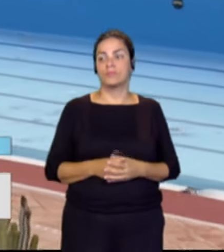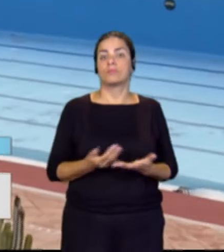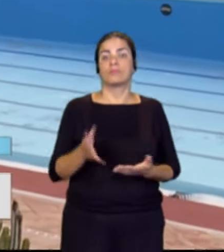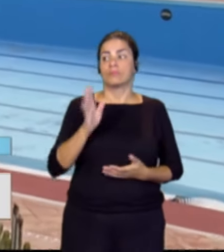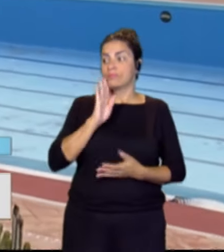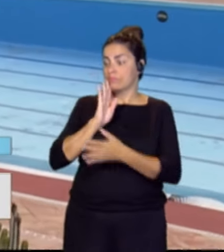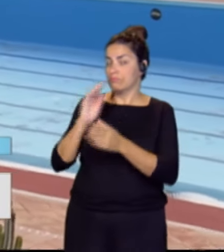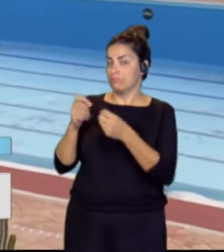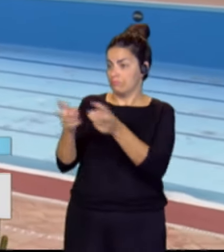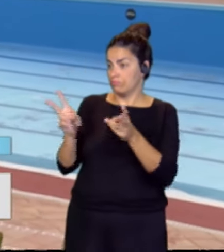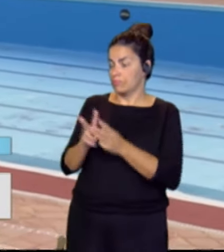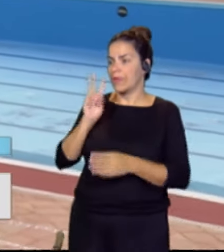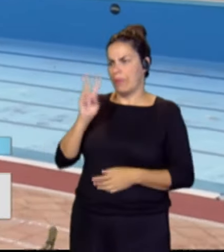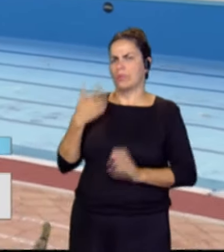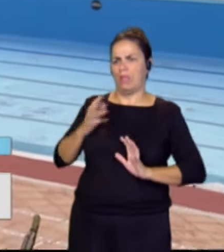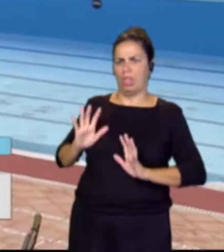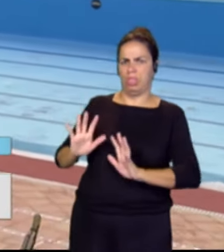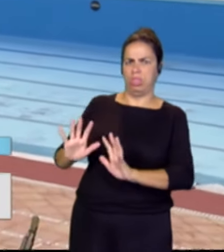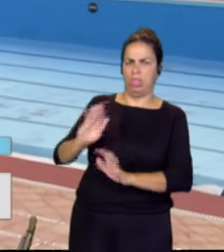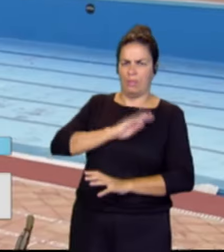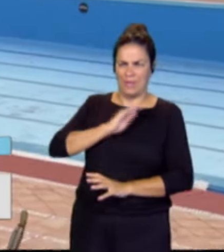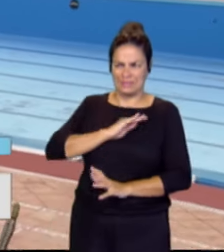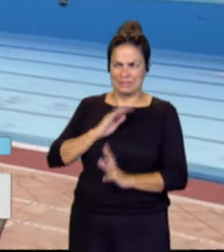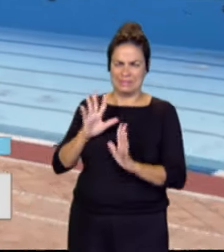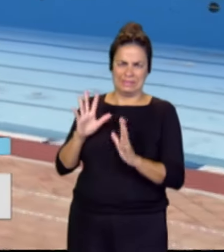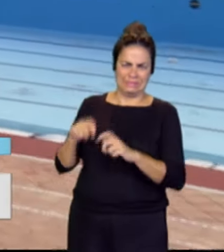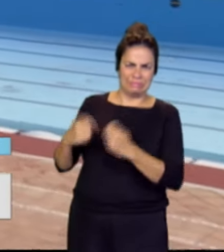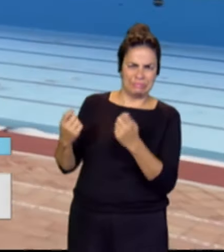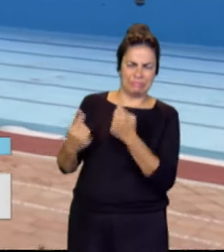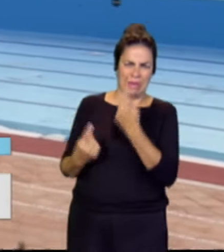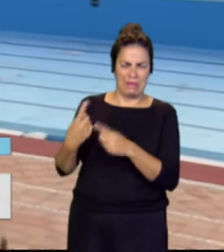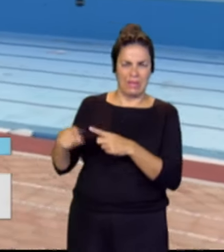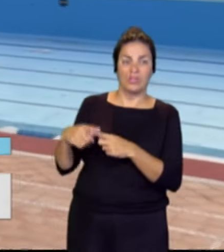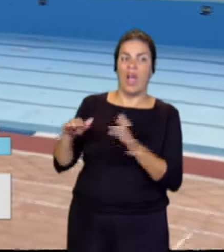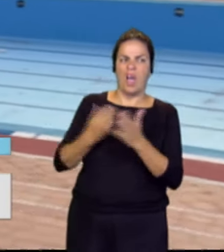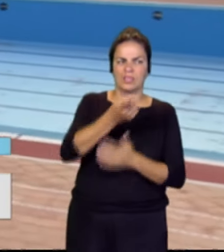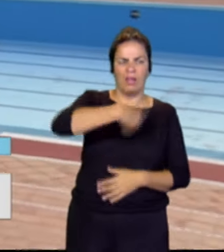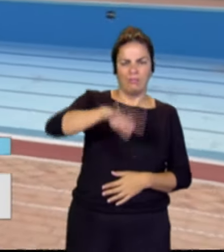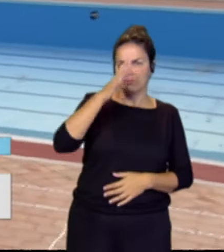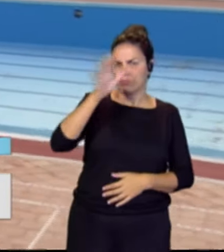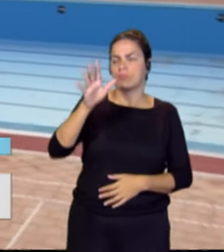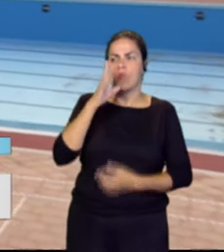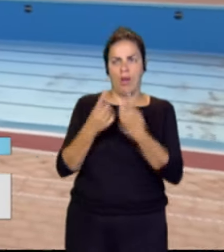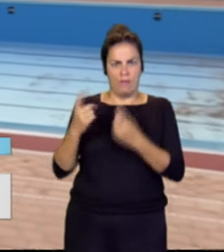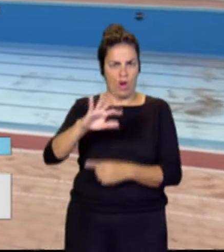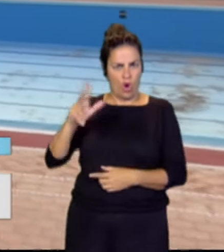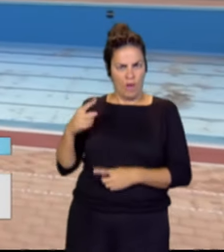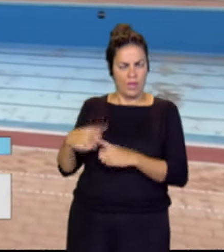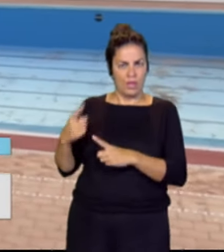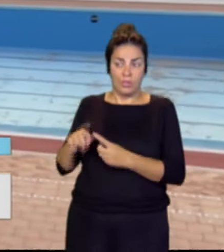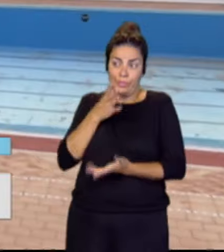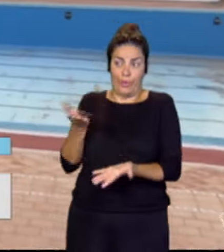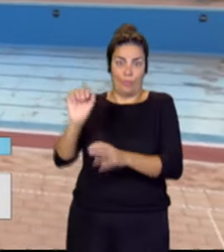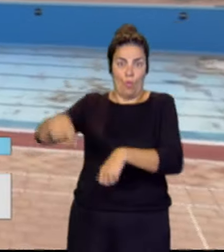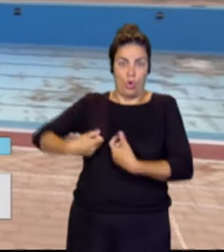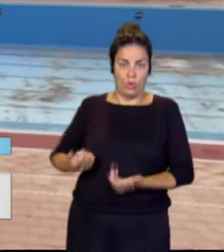instalaciones, Andrés, las vemos, pues, abandonadas, deterioradas e incluso ustedes denuncian, ¿no?, que, pues, han sufrido algunos robos aquí, pues, se encuentra